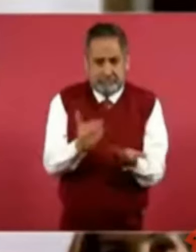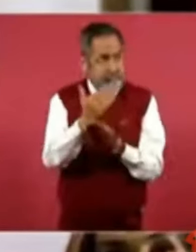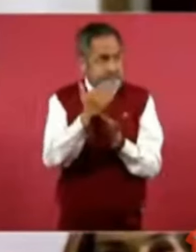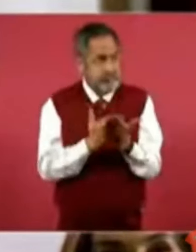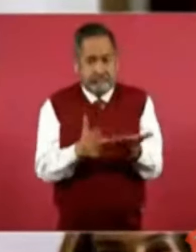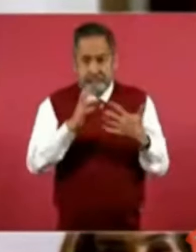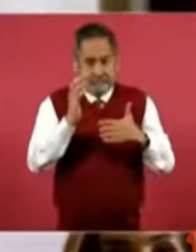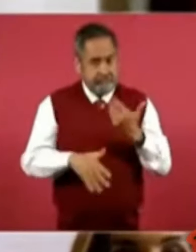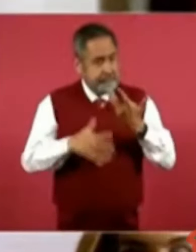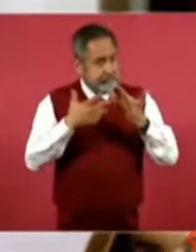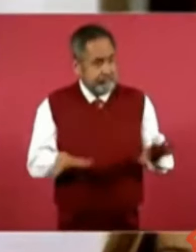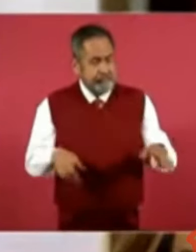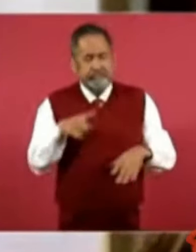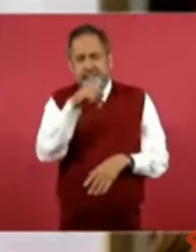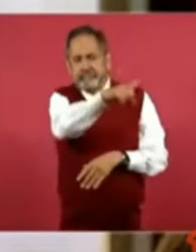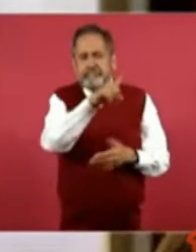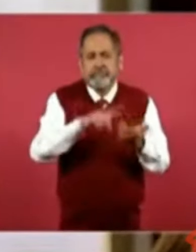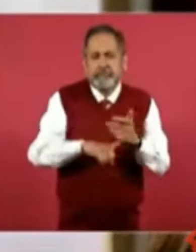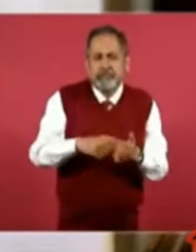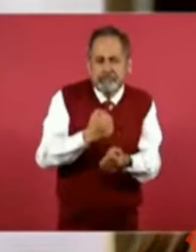consumo de drogas? Gracias.